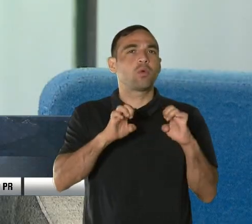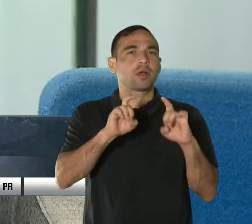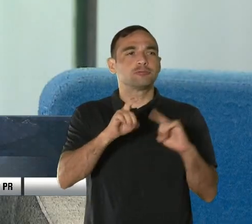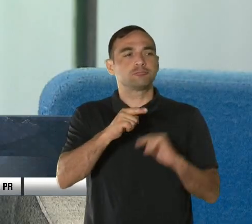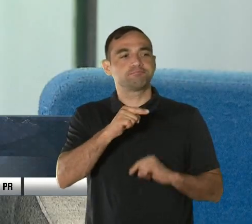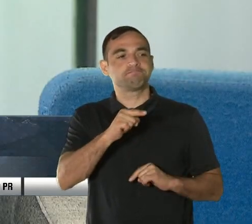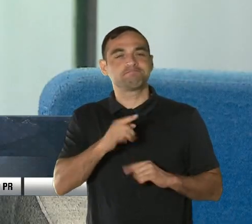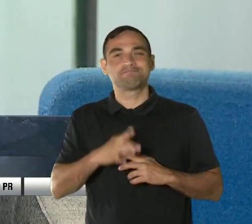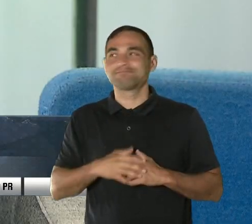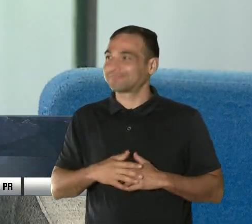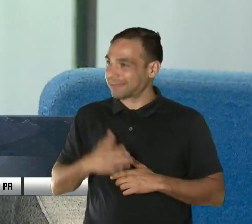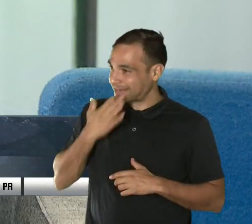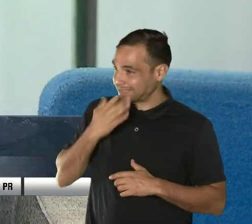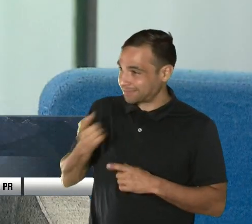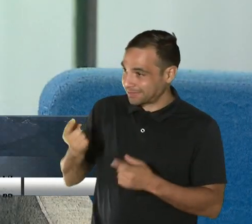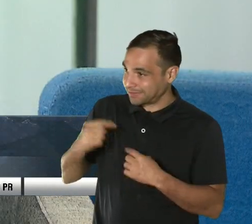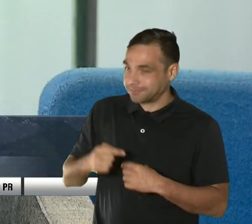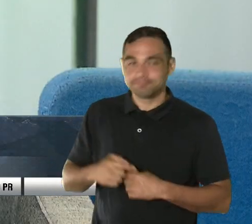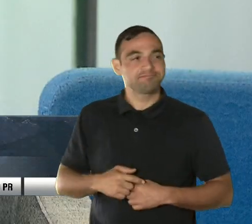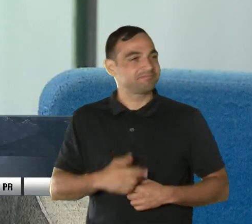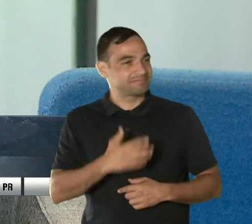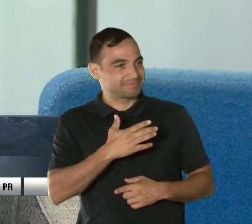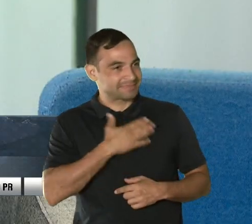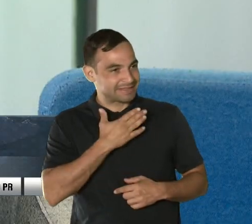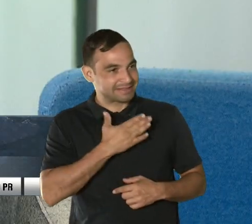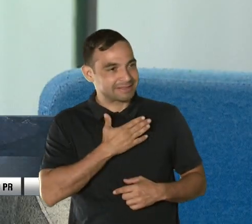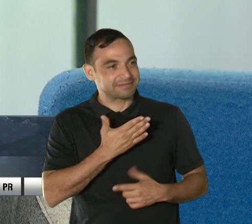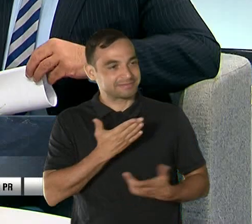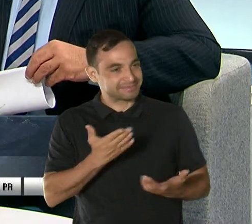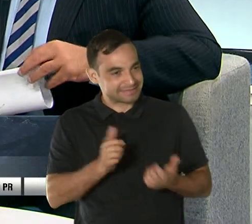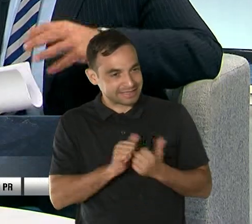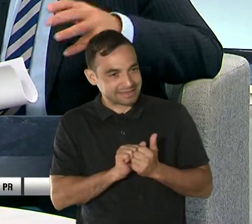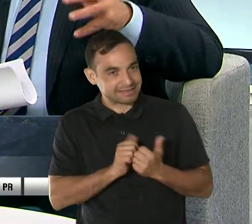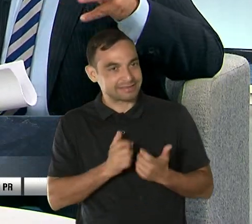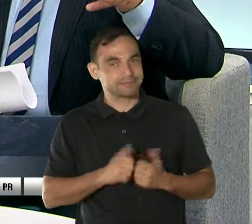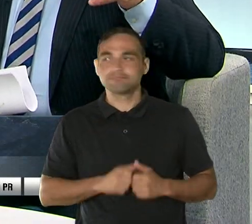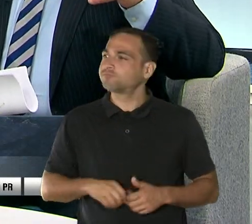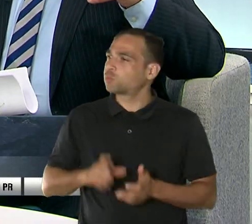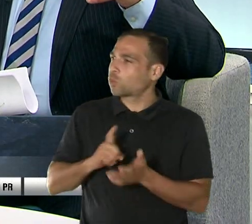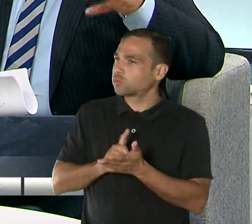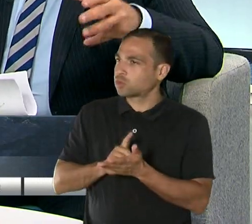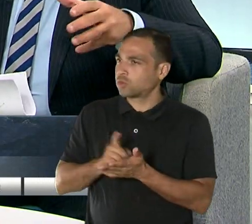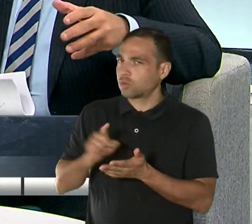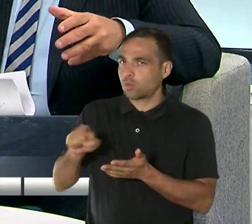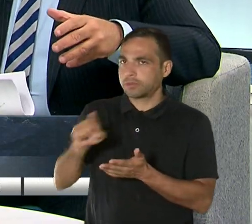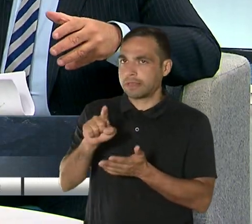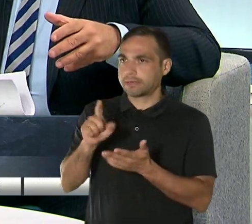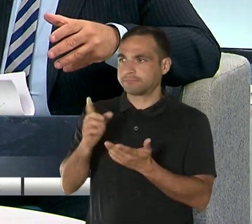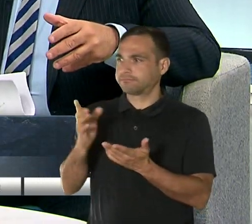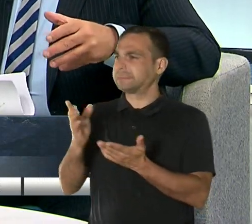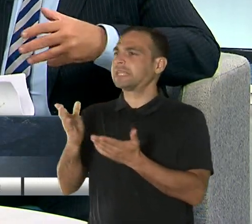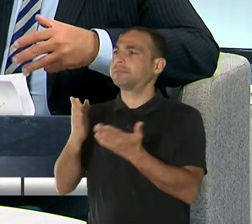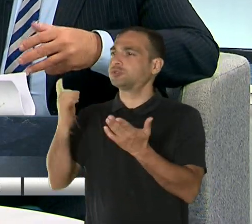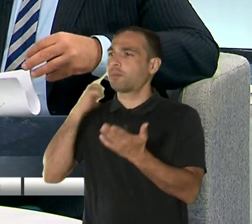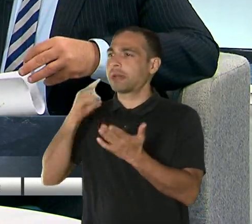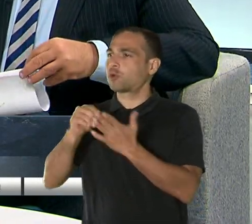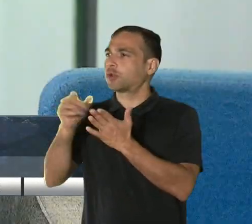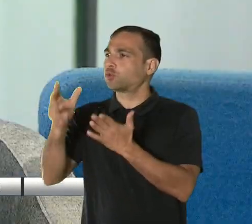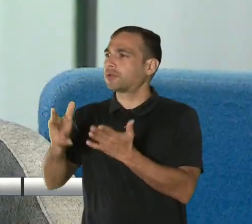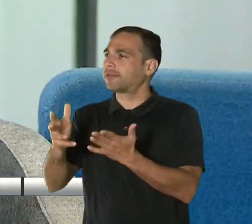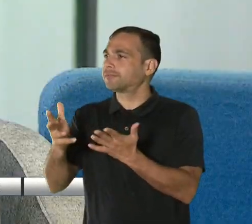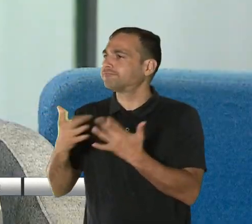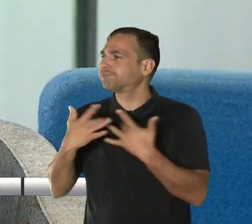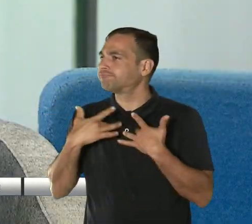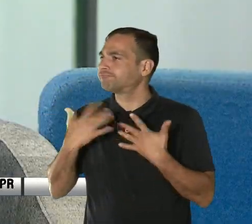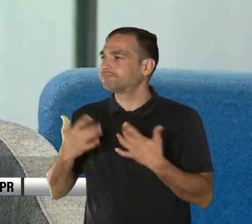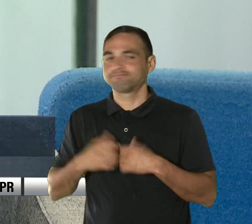acompañarnos. Saludos, David. Un placer estar aquí contigo. Quisiéramos conocer, doctor, ¿qué servicios están contemplados para los estudiantes en esto que indicamos? Pues